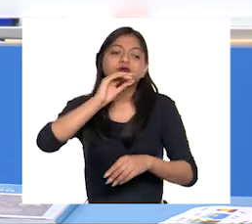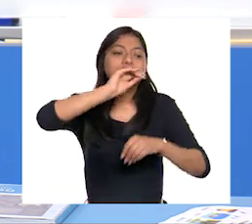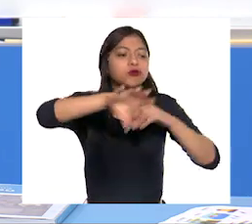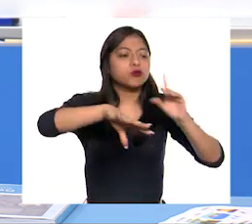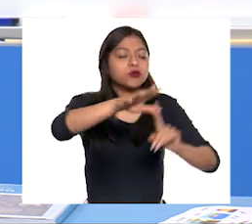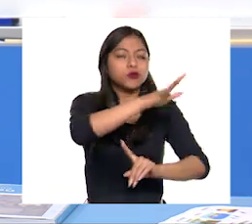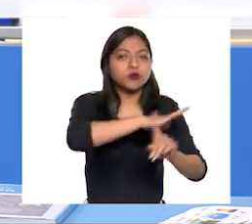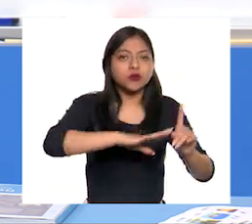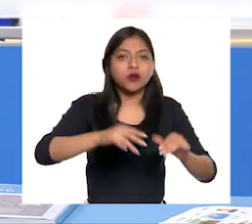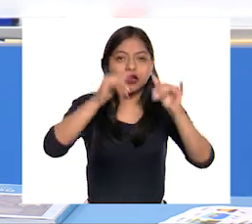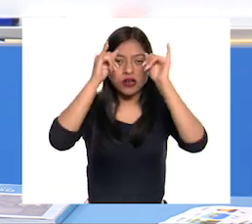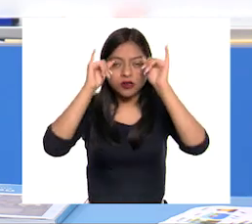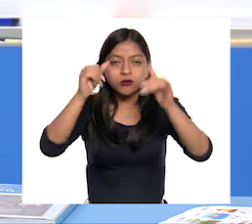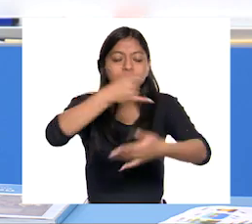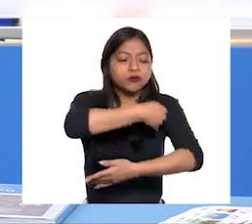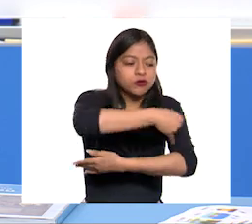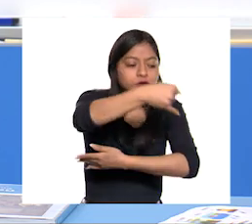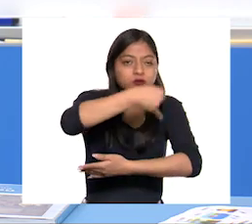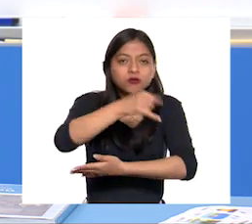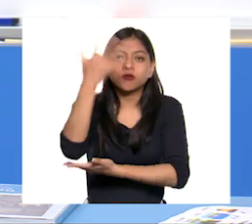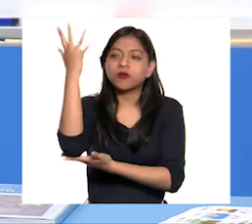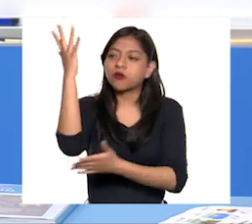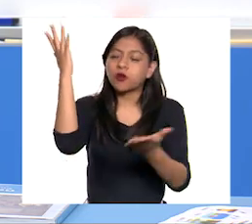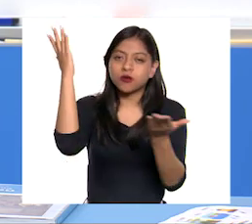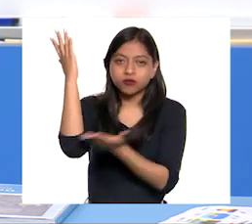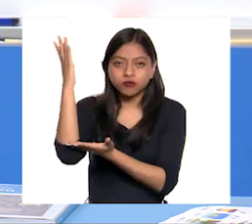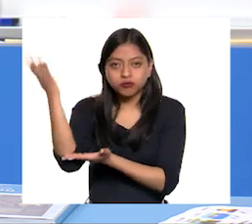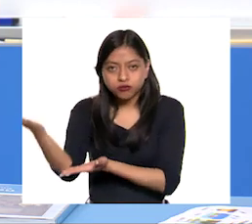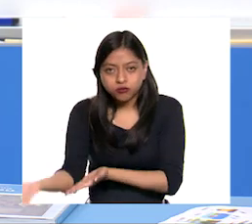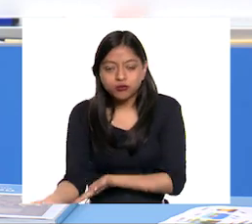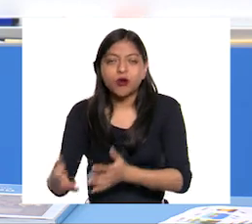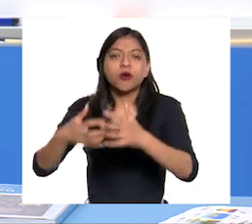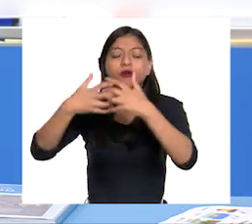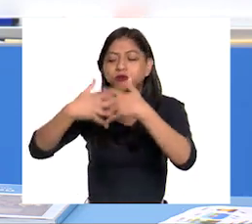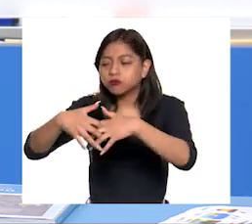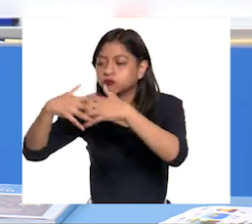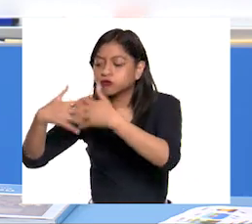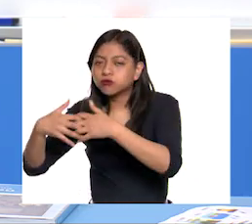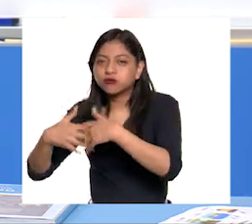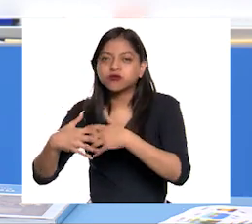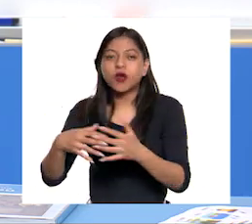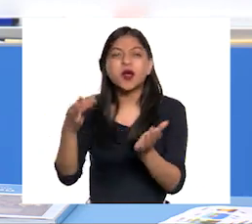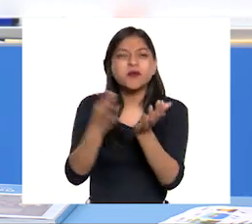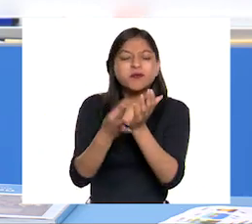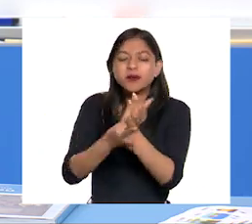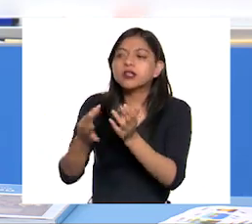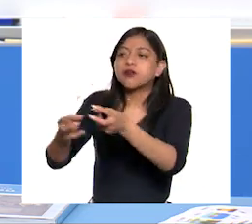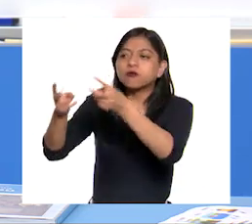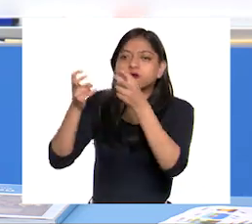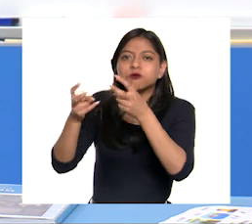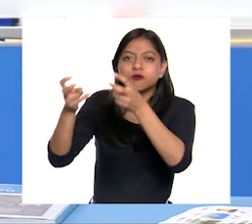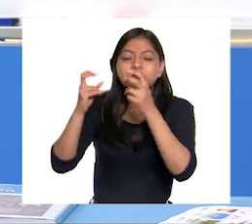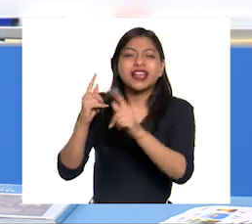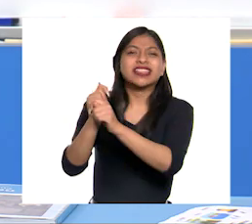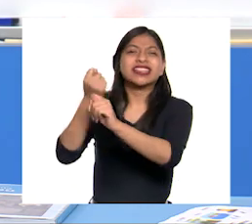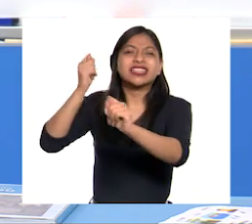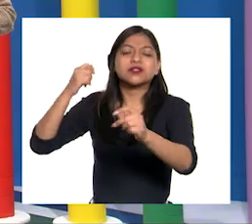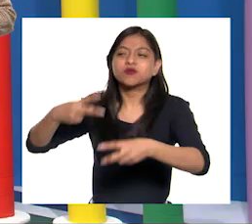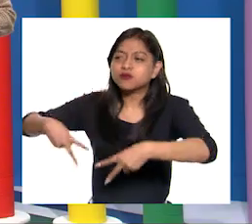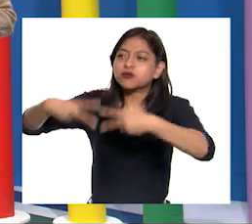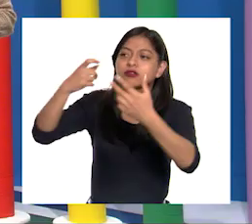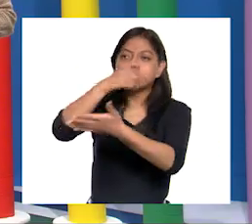Agricultura, ganadería, actividad forestal, pesca, minería, industria Producción de energía eléctrica, turismo, transportes y comercio